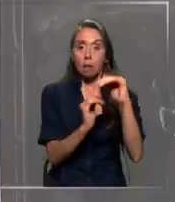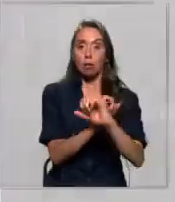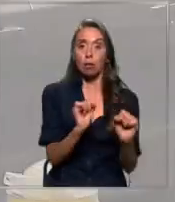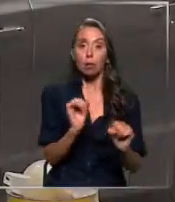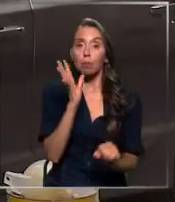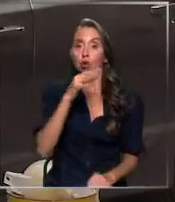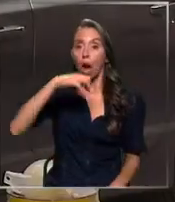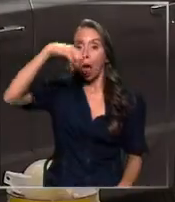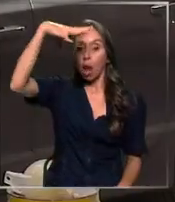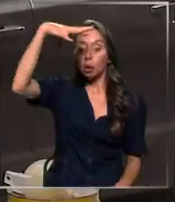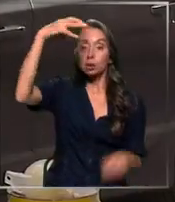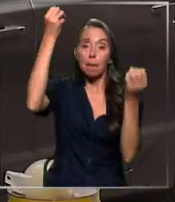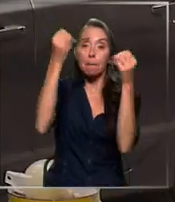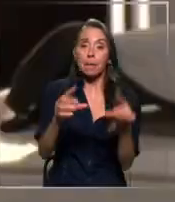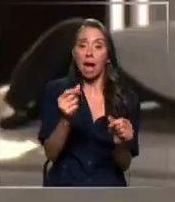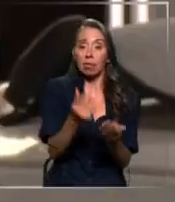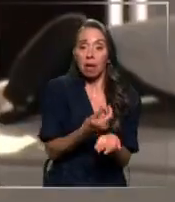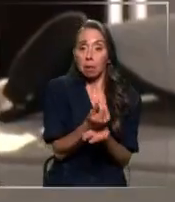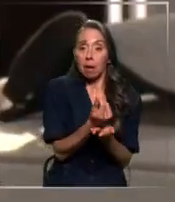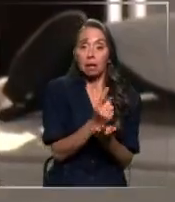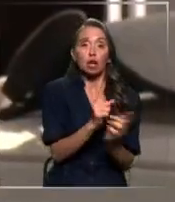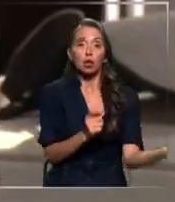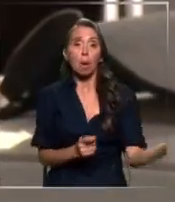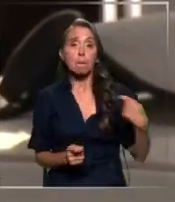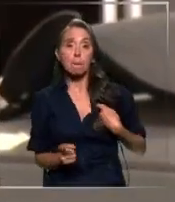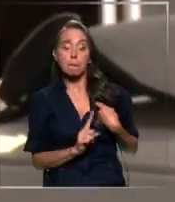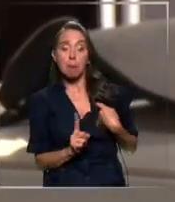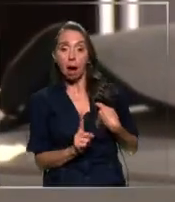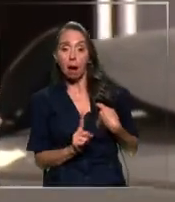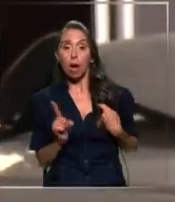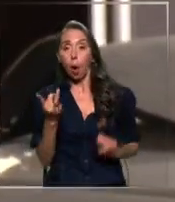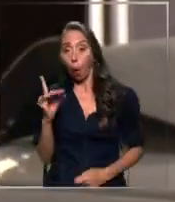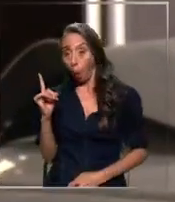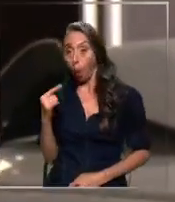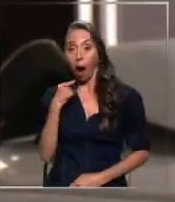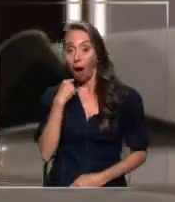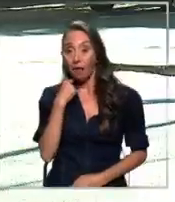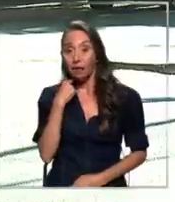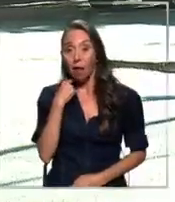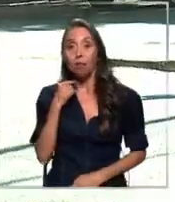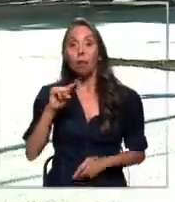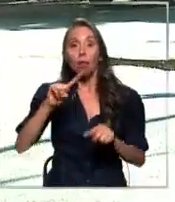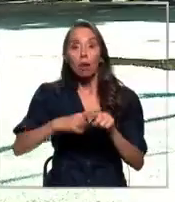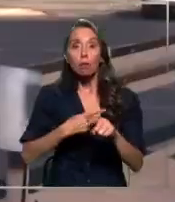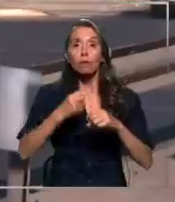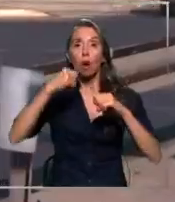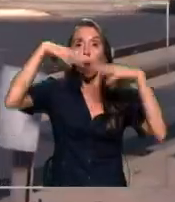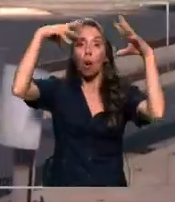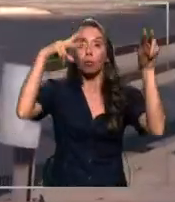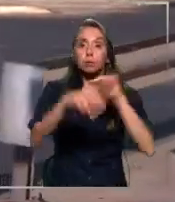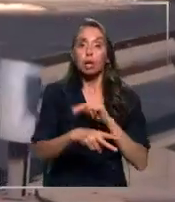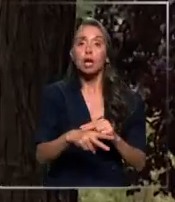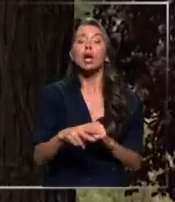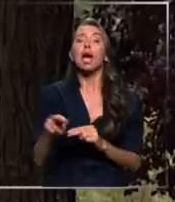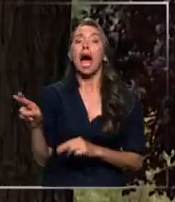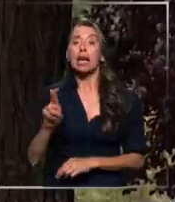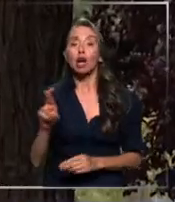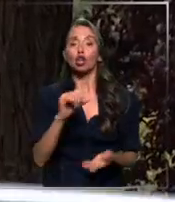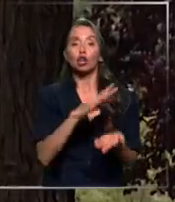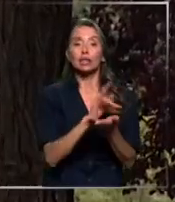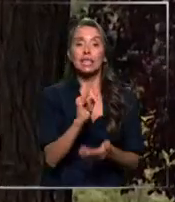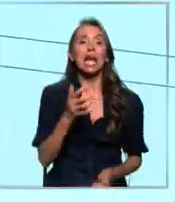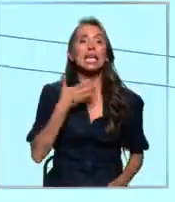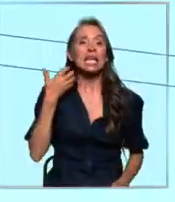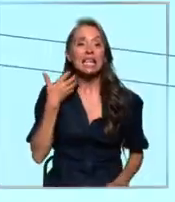la energía. Perdidas que, dice Julio, nadie paga. Pero él no fue el único afectado con el nuevo corte de luz. Recoleta, Conchalí, Renca,